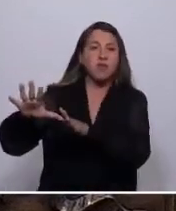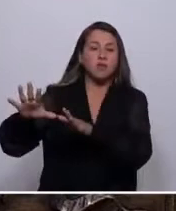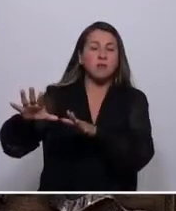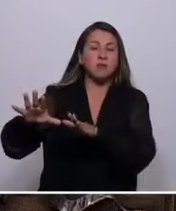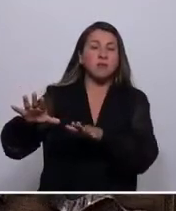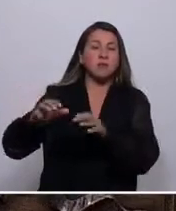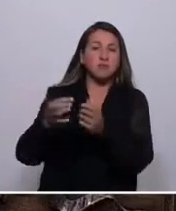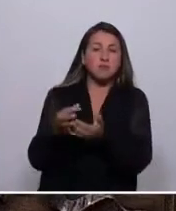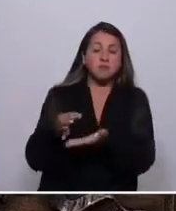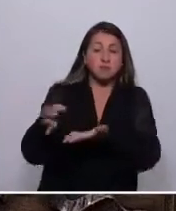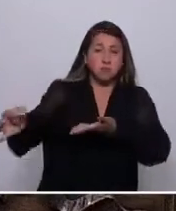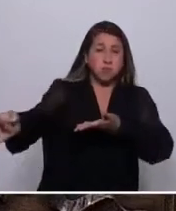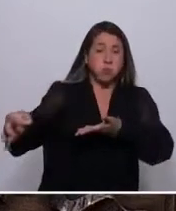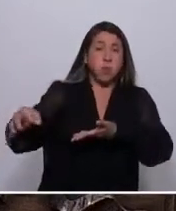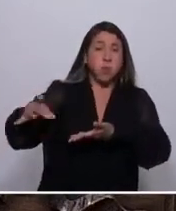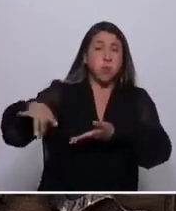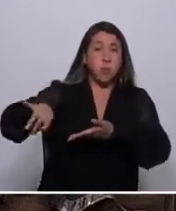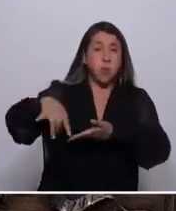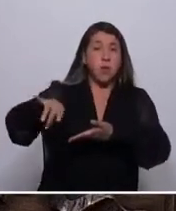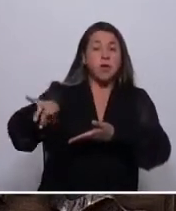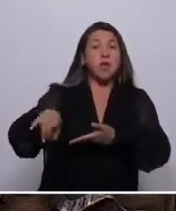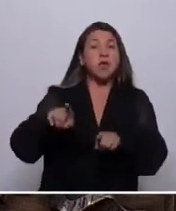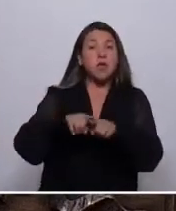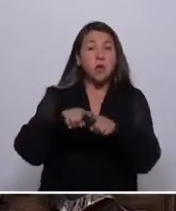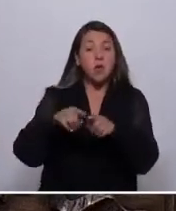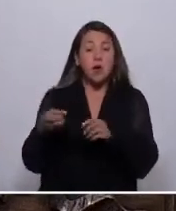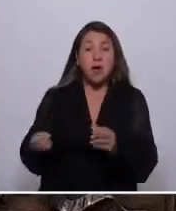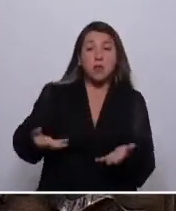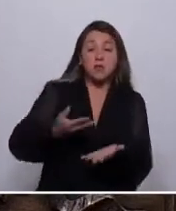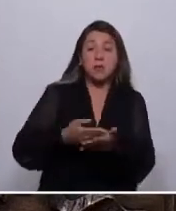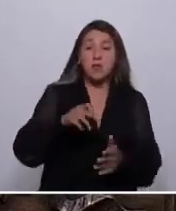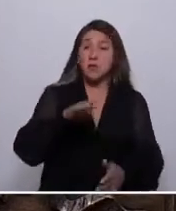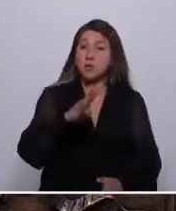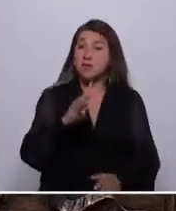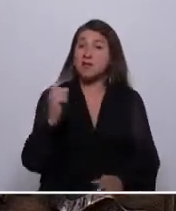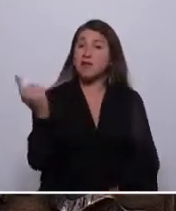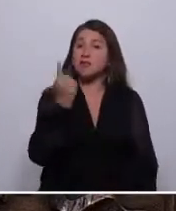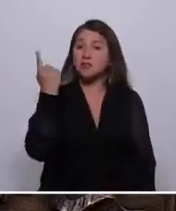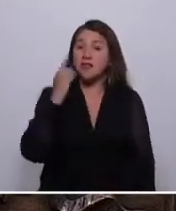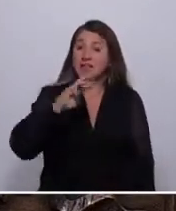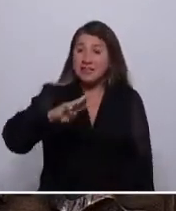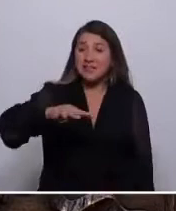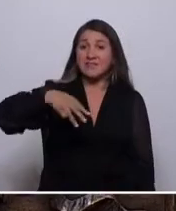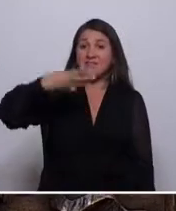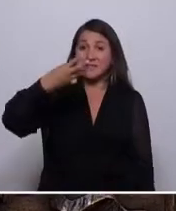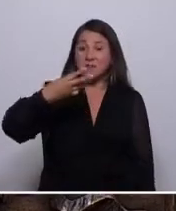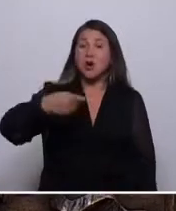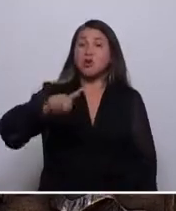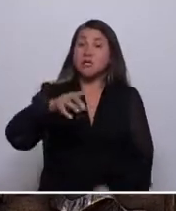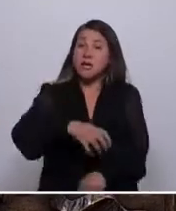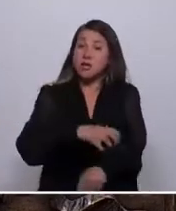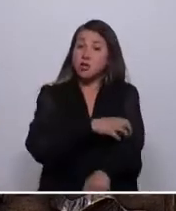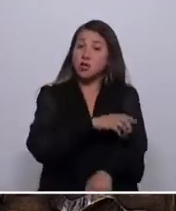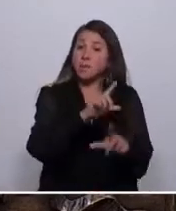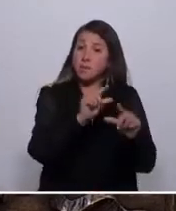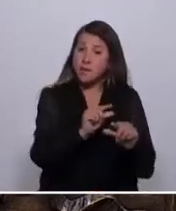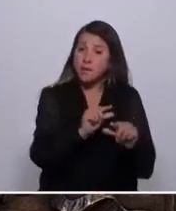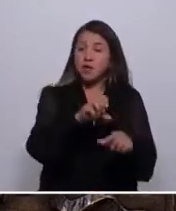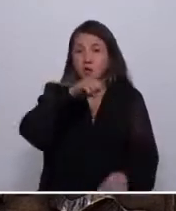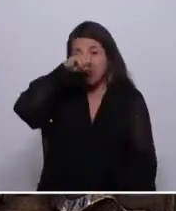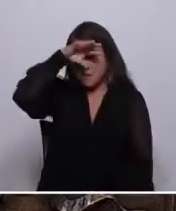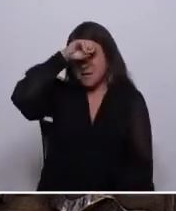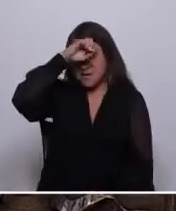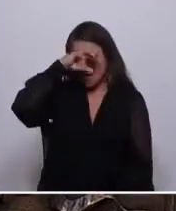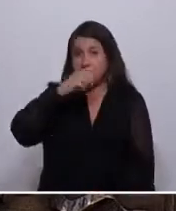a pesar que aportamos al PIB nacional tres veces más que el promedio del resto de las regiones. Y la minería tan